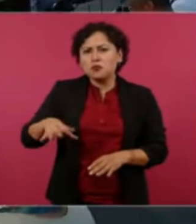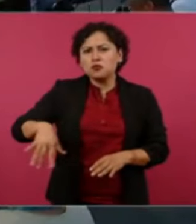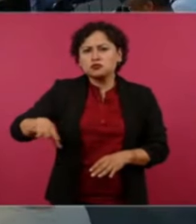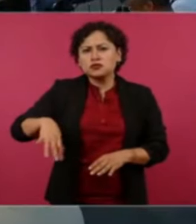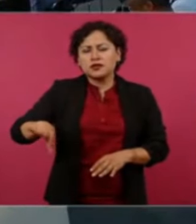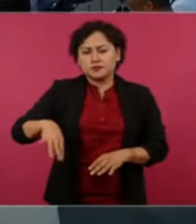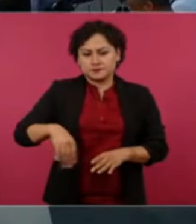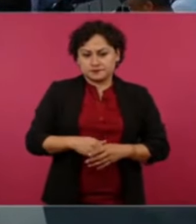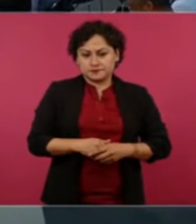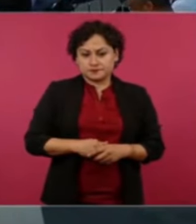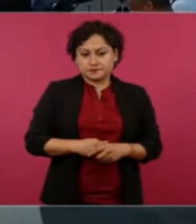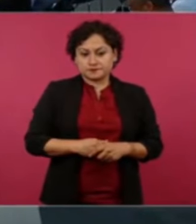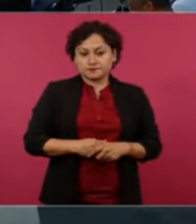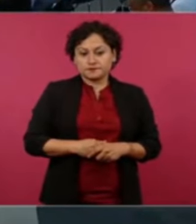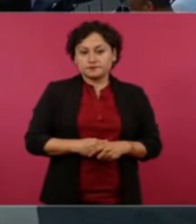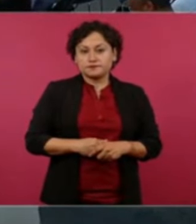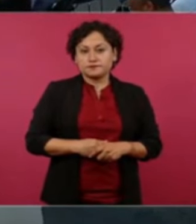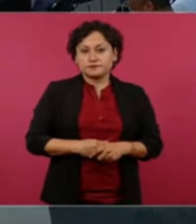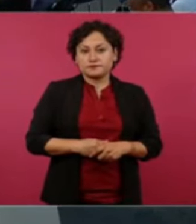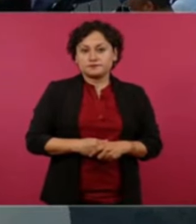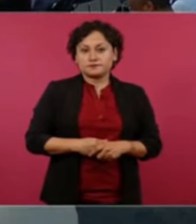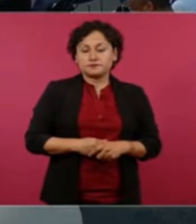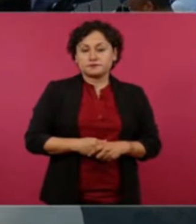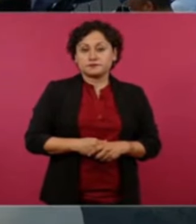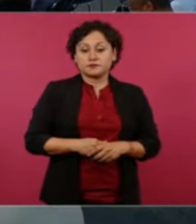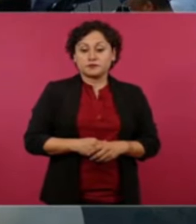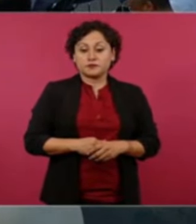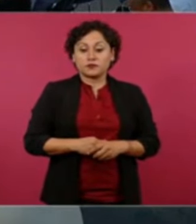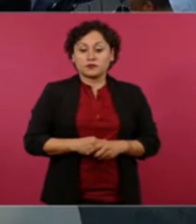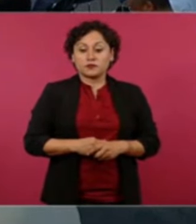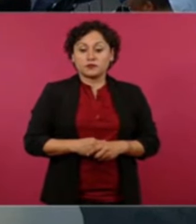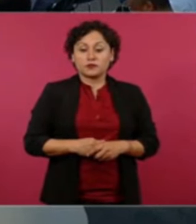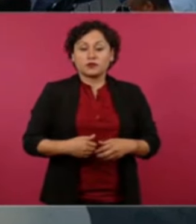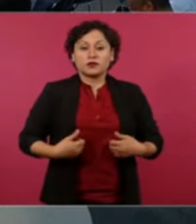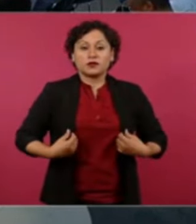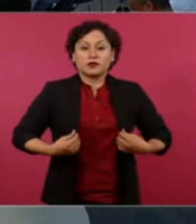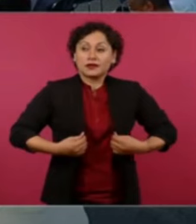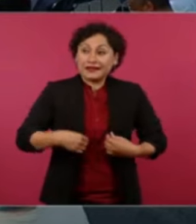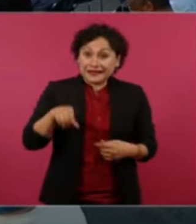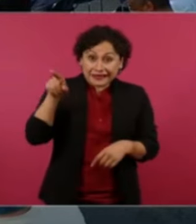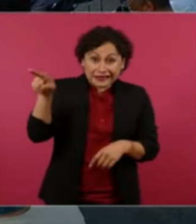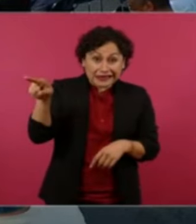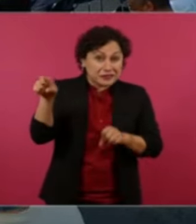porque él padece de lo mismo,